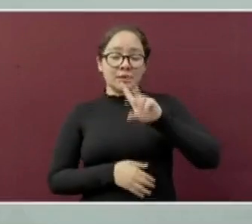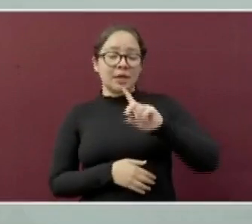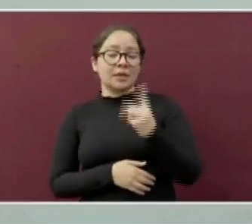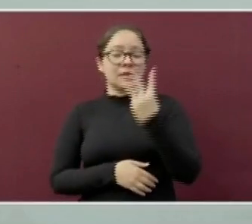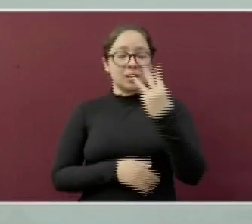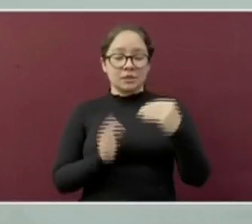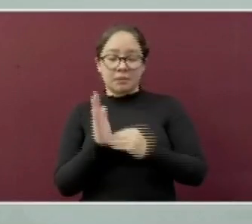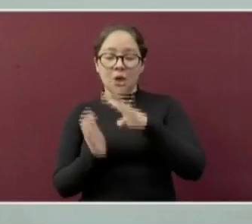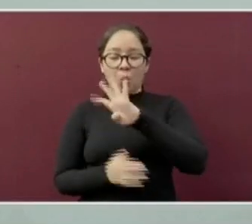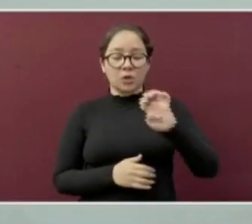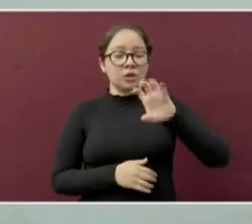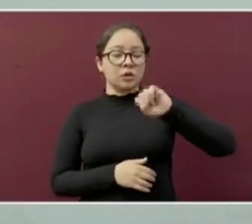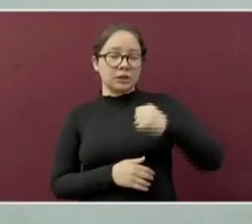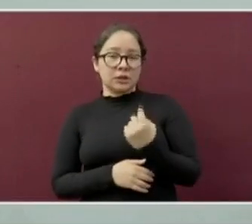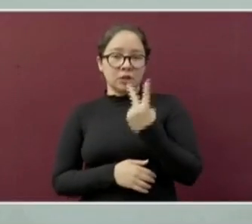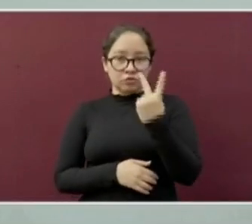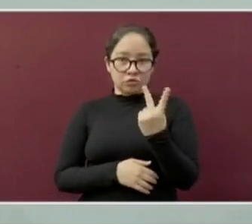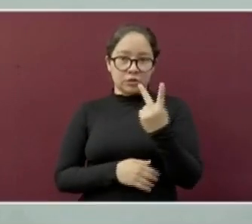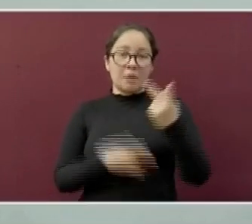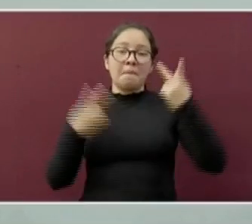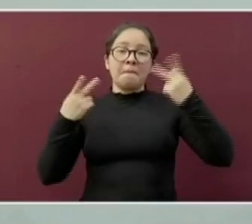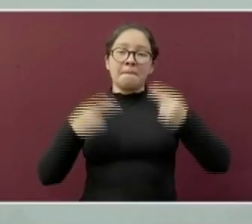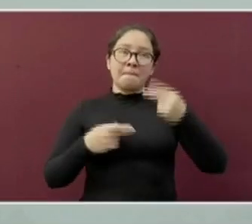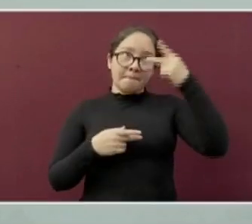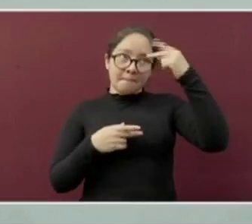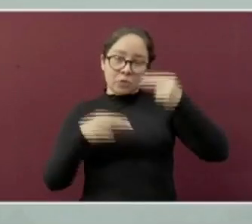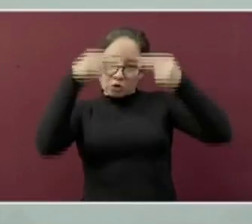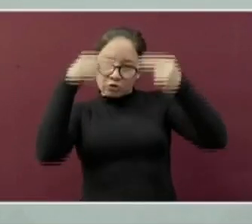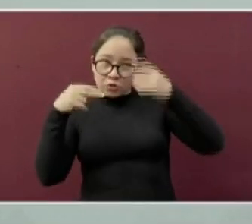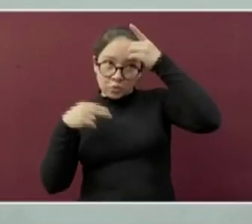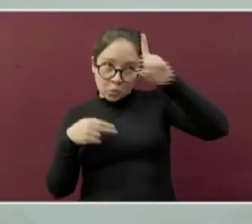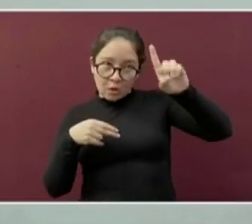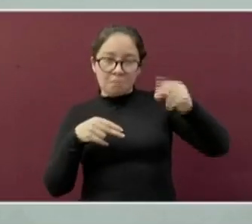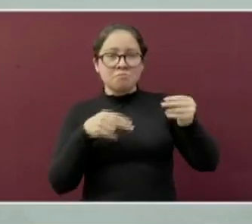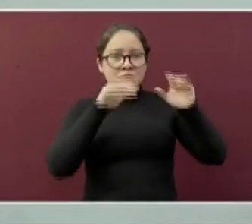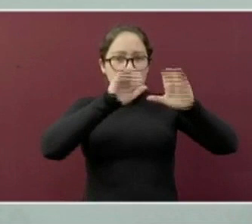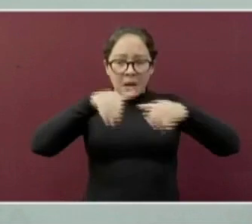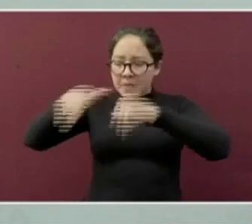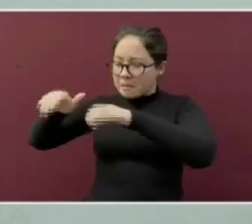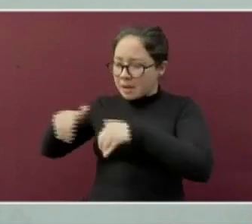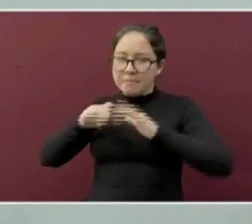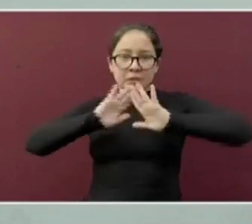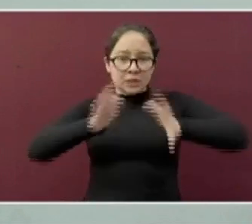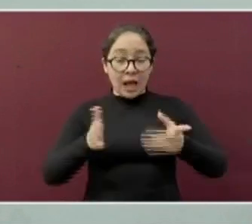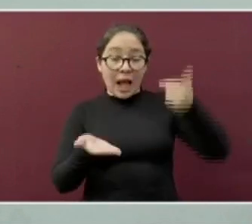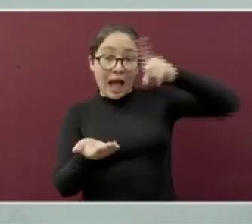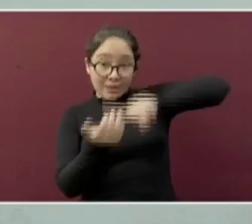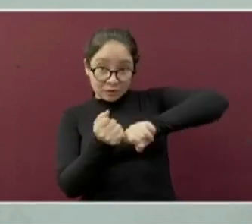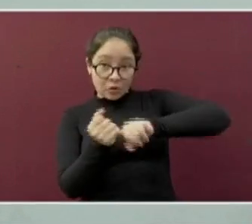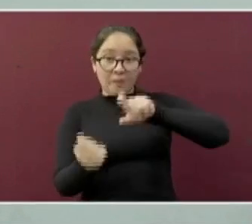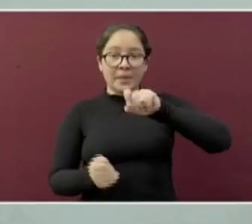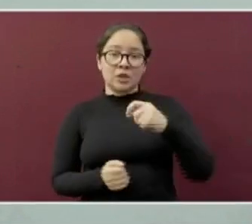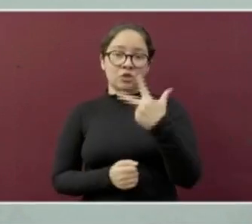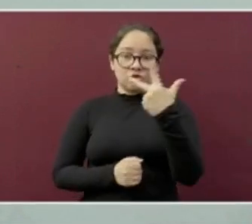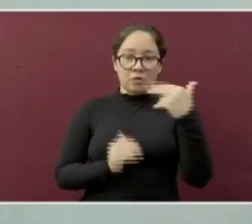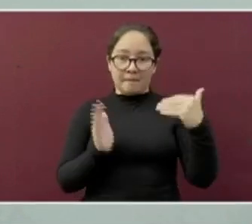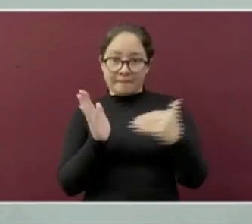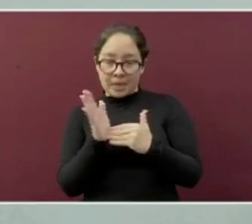,462 propietarios de establecimientos, de los cuales 28